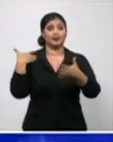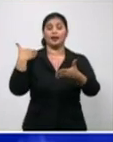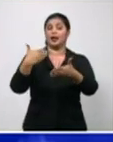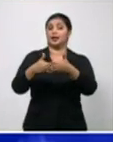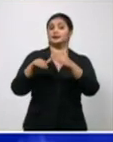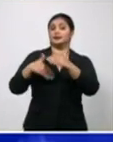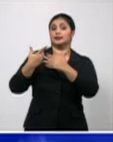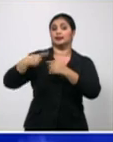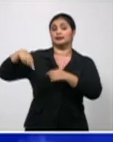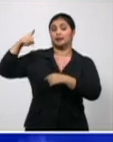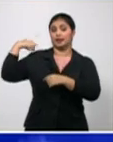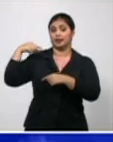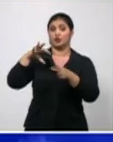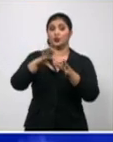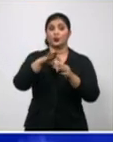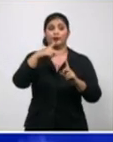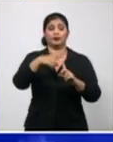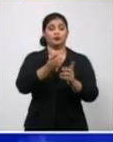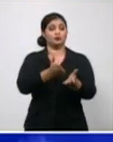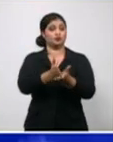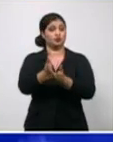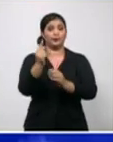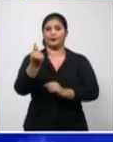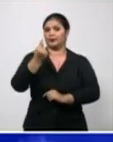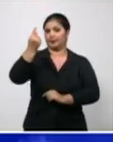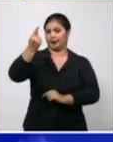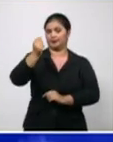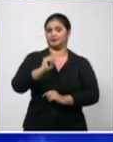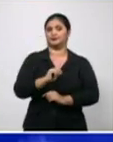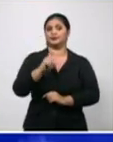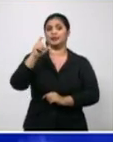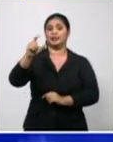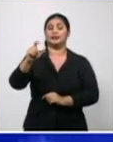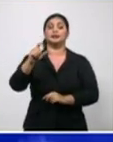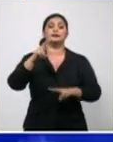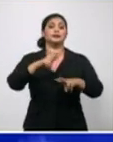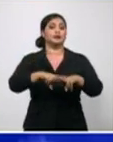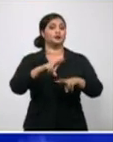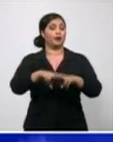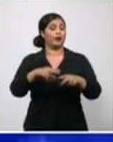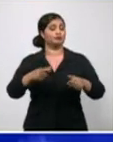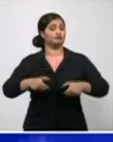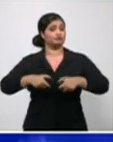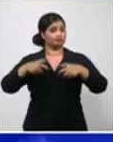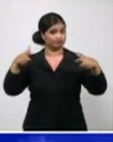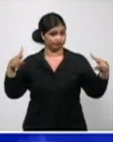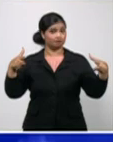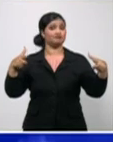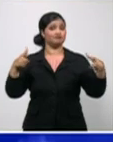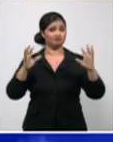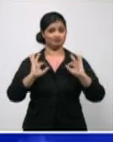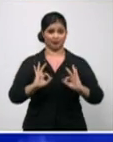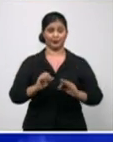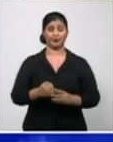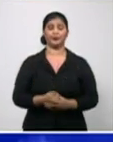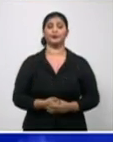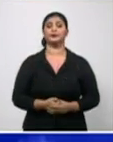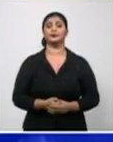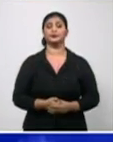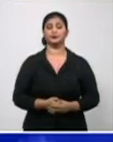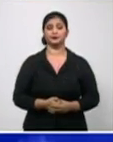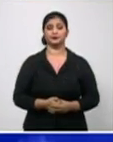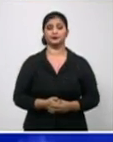mantenía la cabeza Centro Habana con el número elevado de casos que está confirmado a pesar de la población